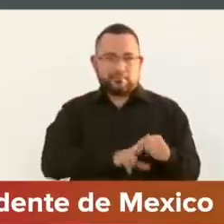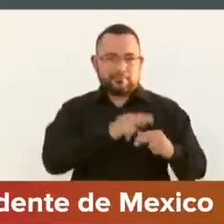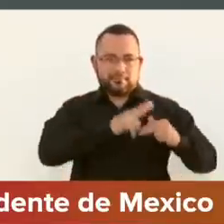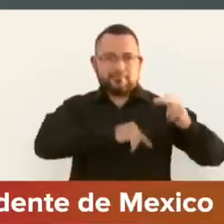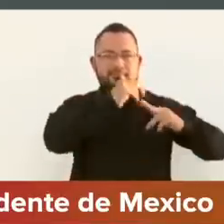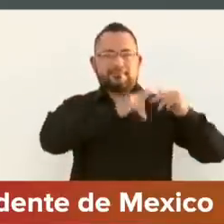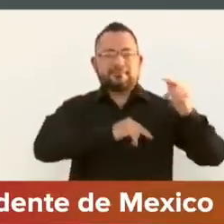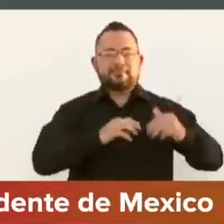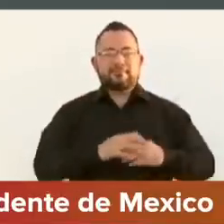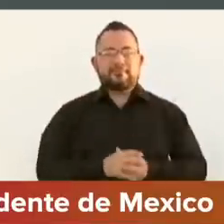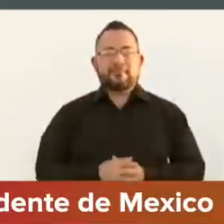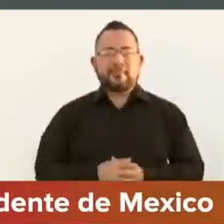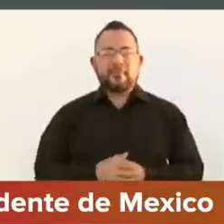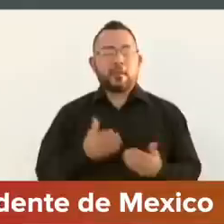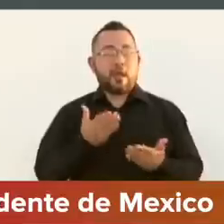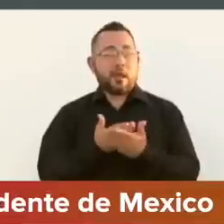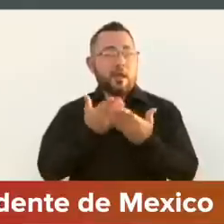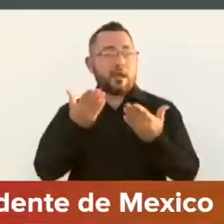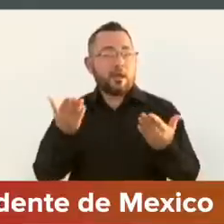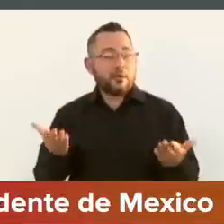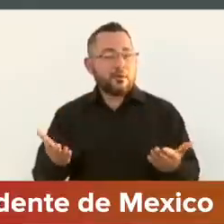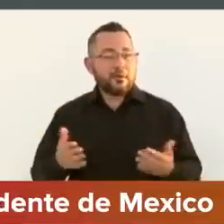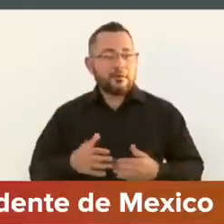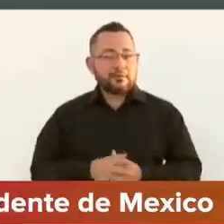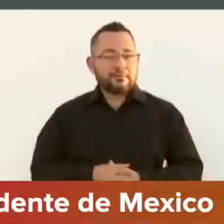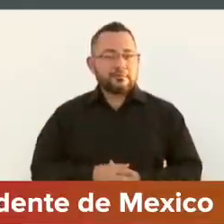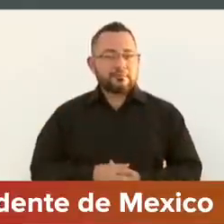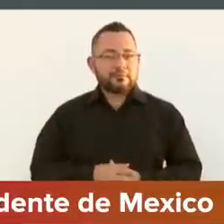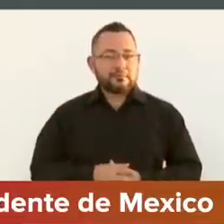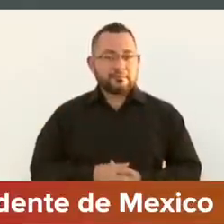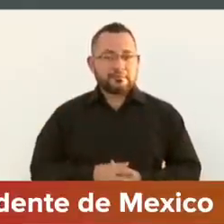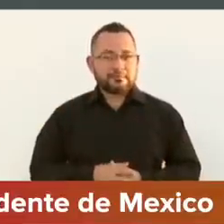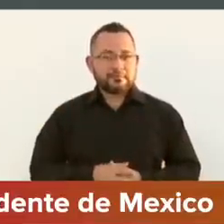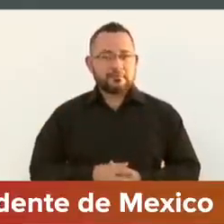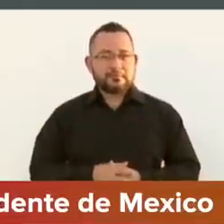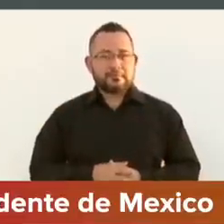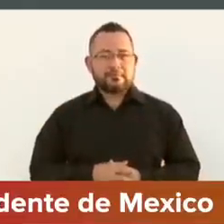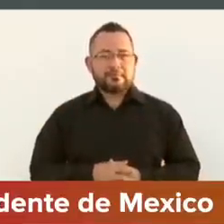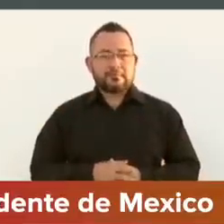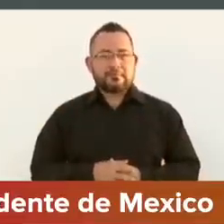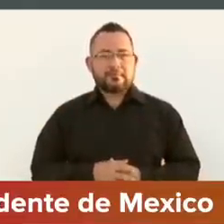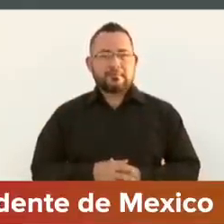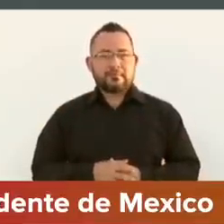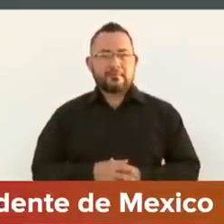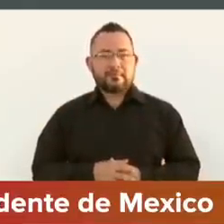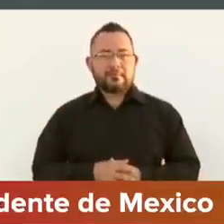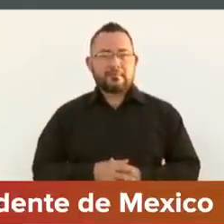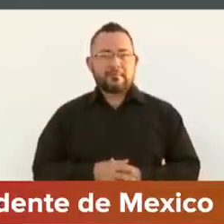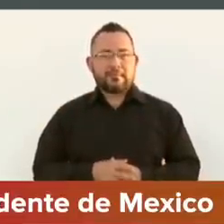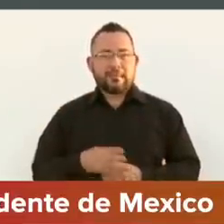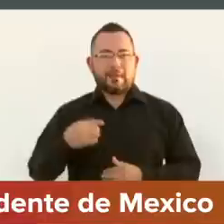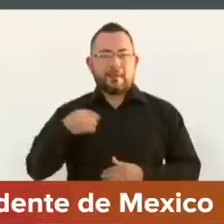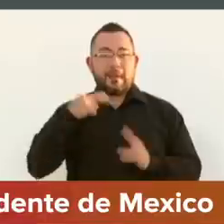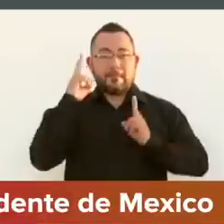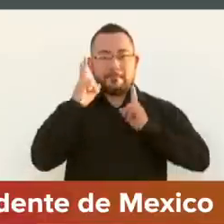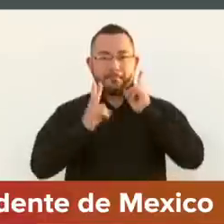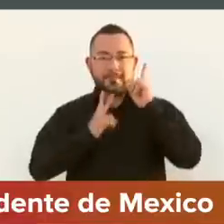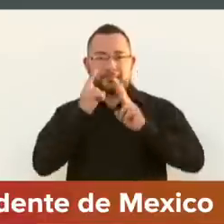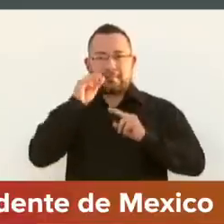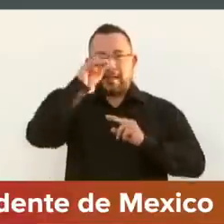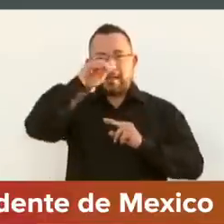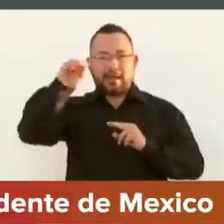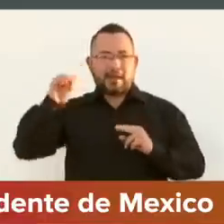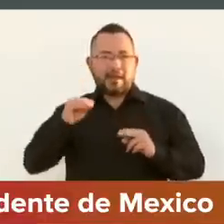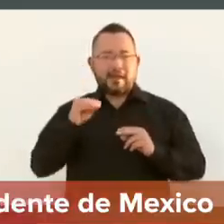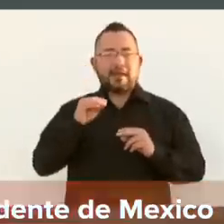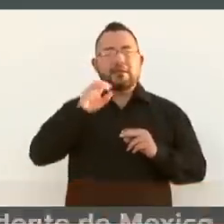ahora que estamos haciendo esta gira por Chihuahua y